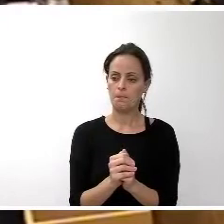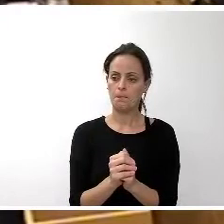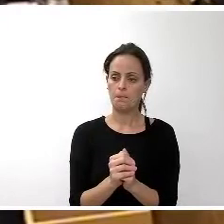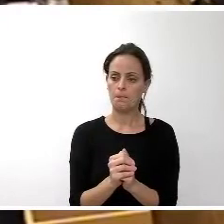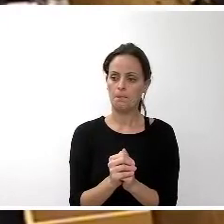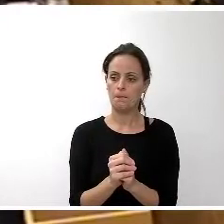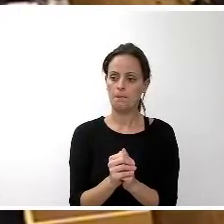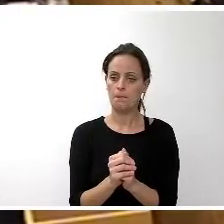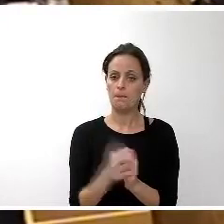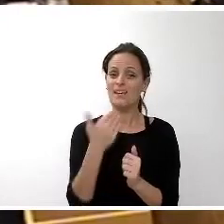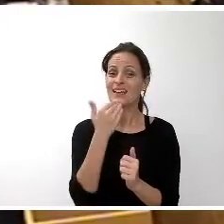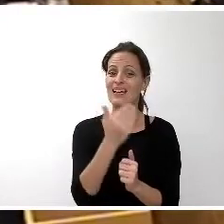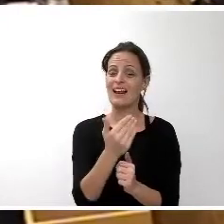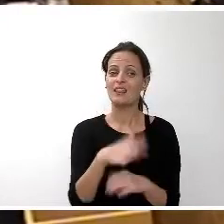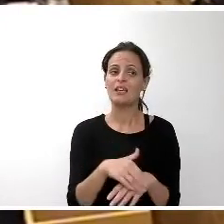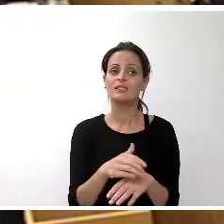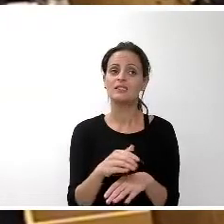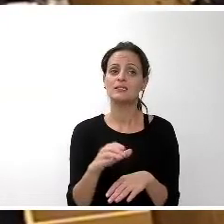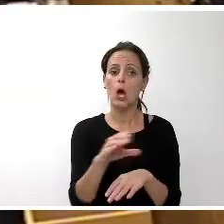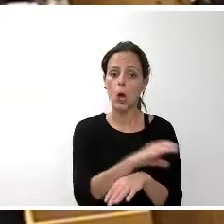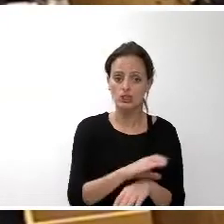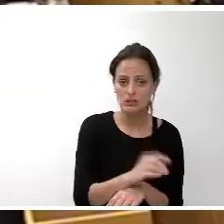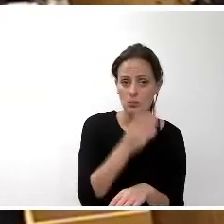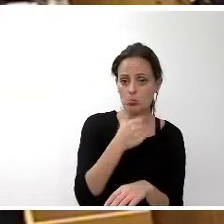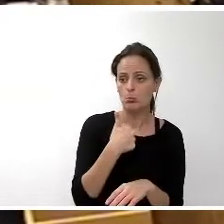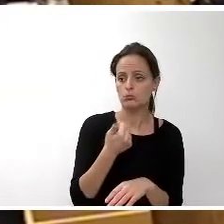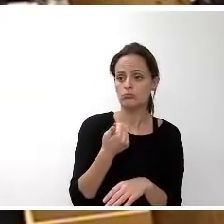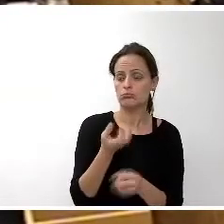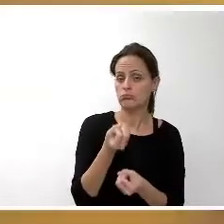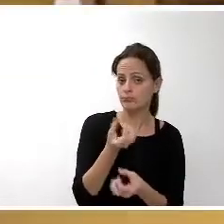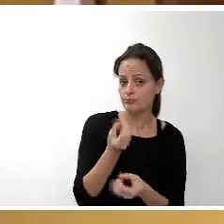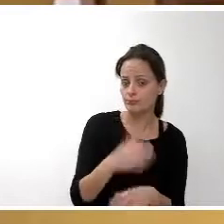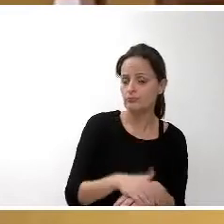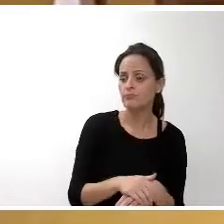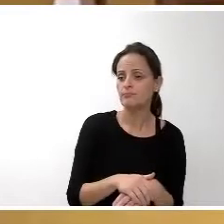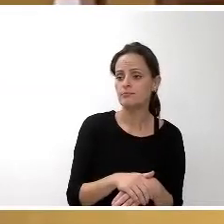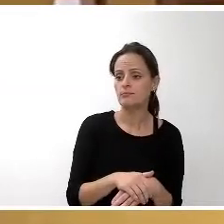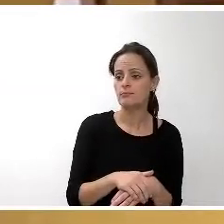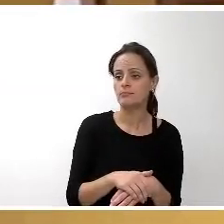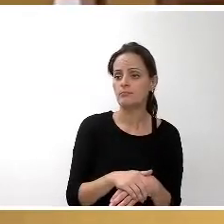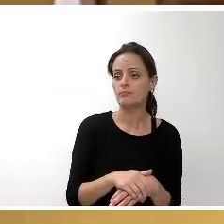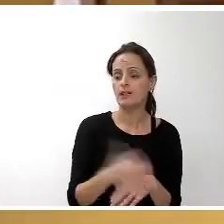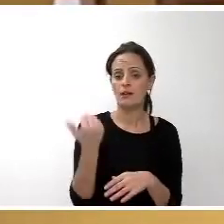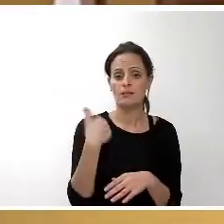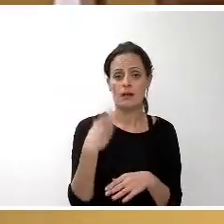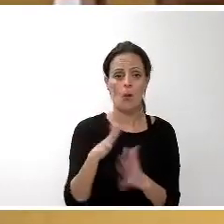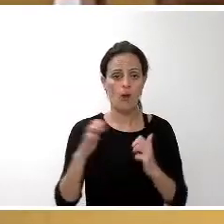Gracias, señor consejero. ¿Alguna intervención adicional? No, muy bien. Gracias. Queda enterado el pleno.